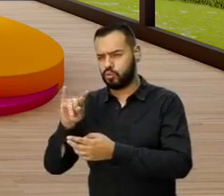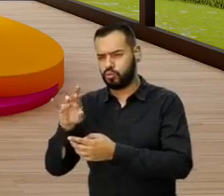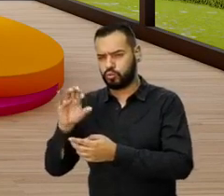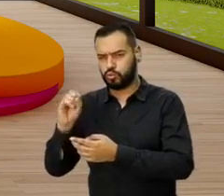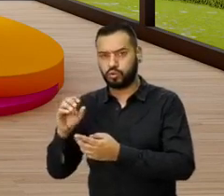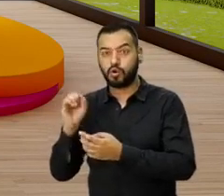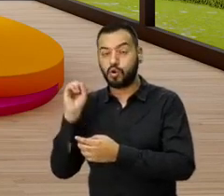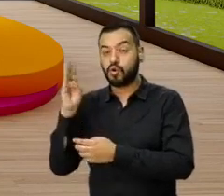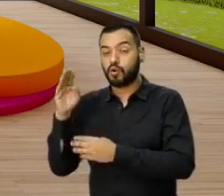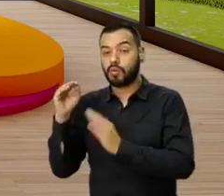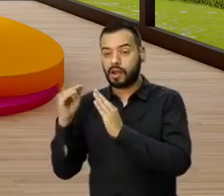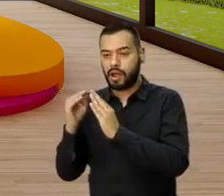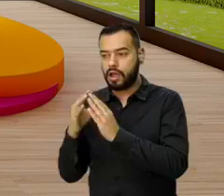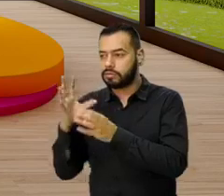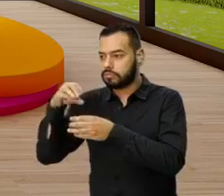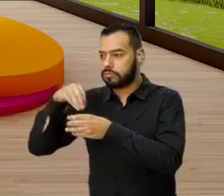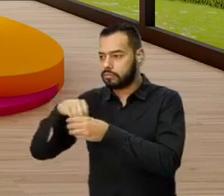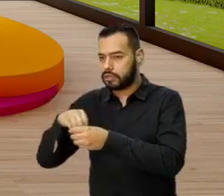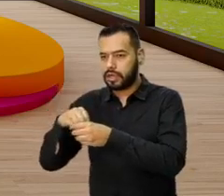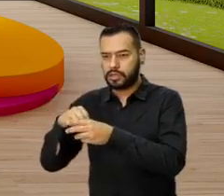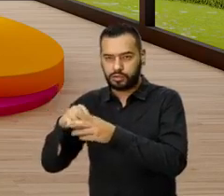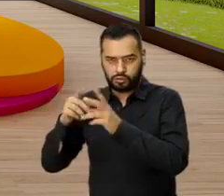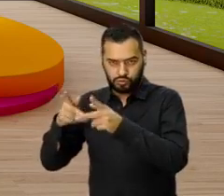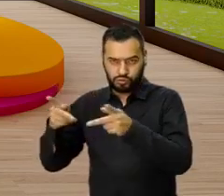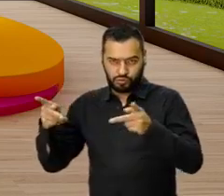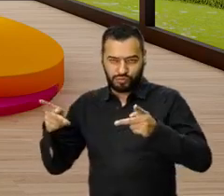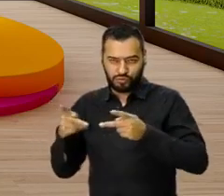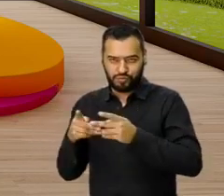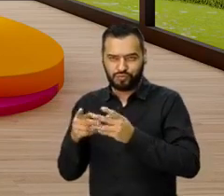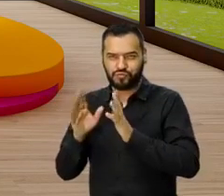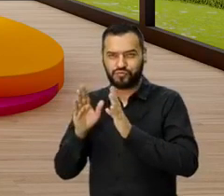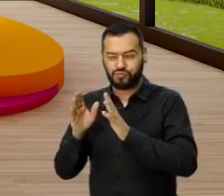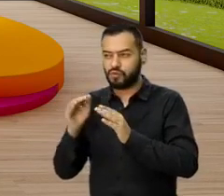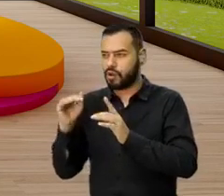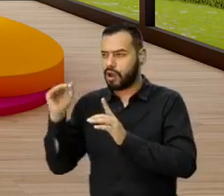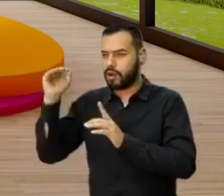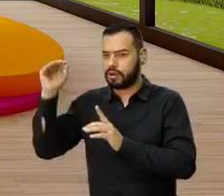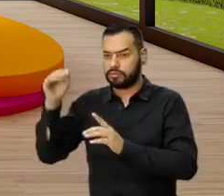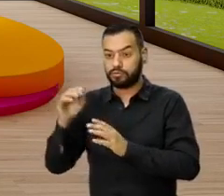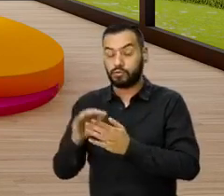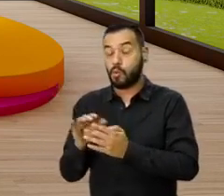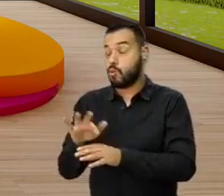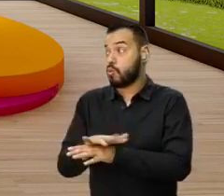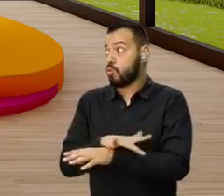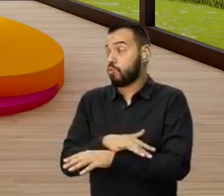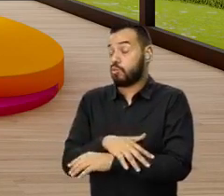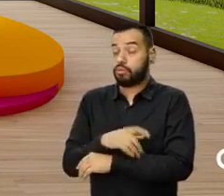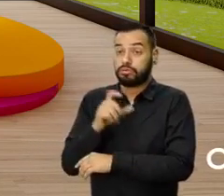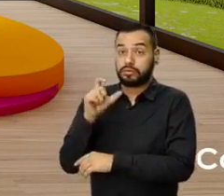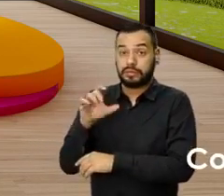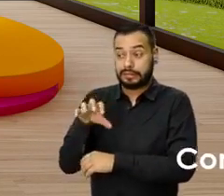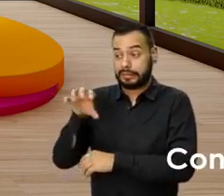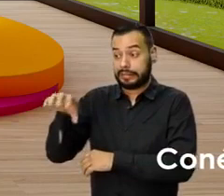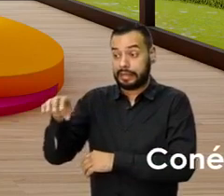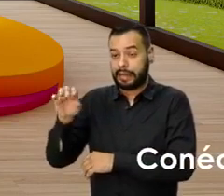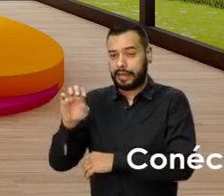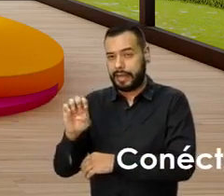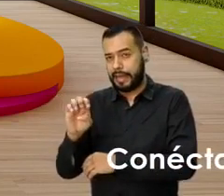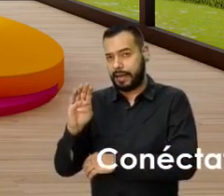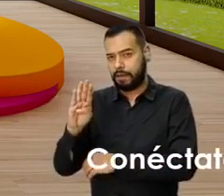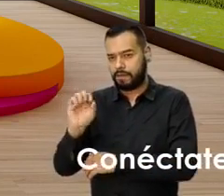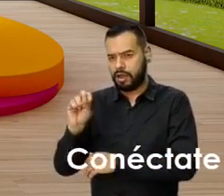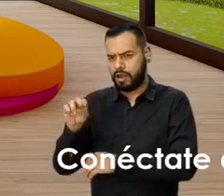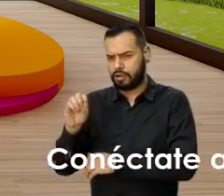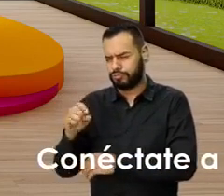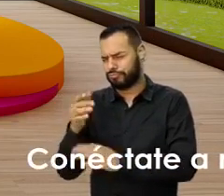completamente, que todo lo tiene dentro del mismo conjunto. Es espectacular, no tengo palabras para definir la etapa de Ébano, porque